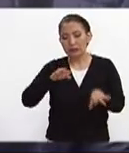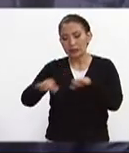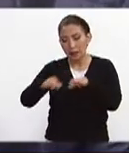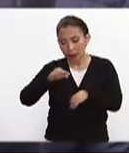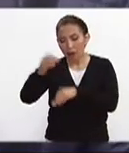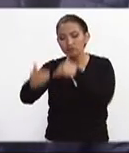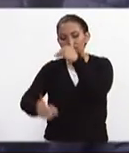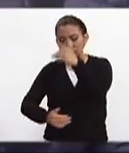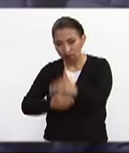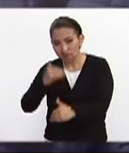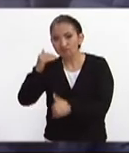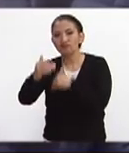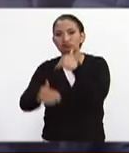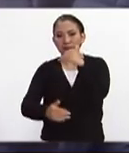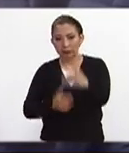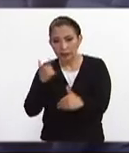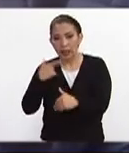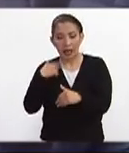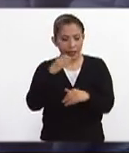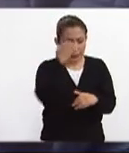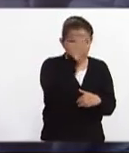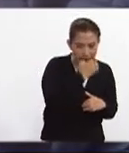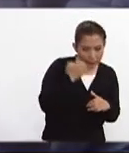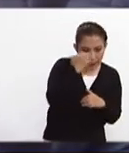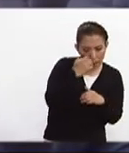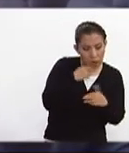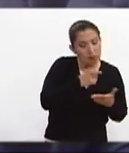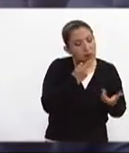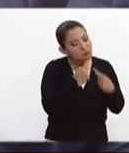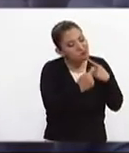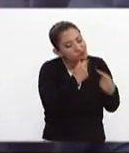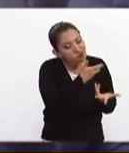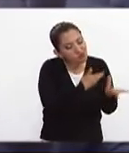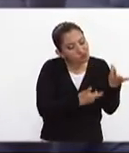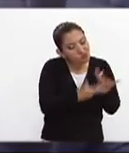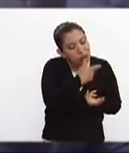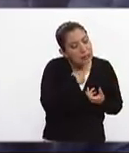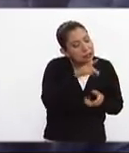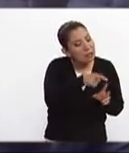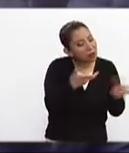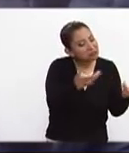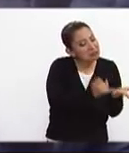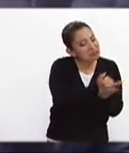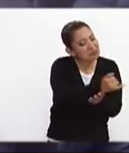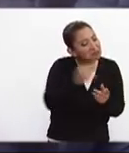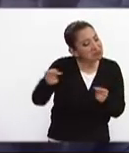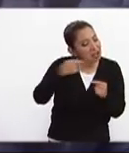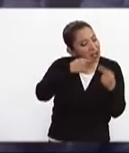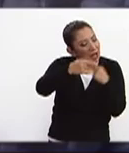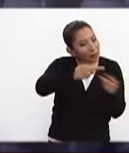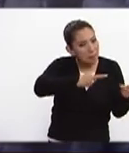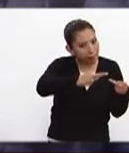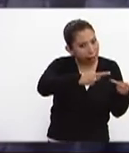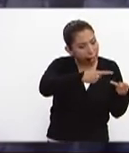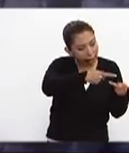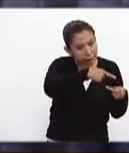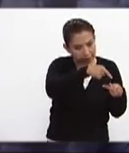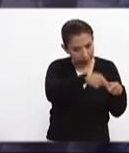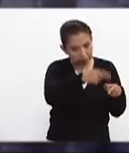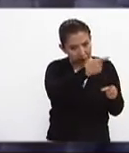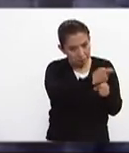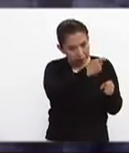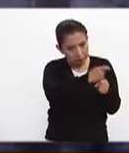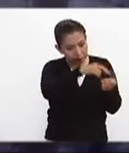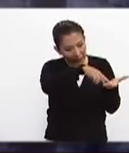después de los trabajos de gabinete de escritorio que les permiten tomar las mejores decisiones con los